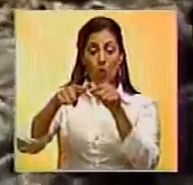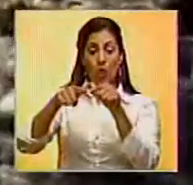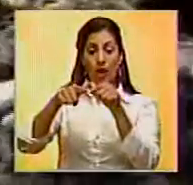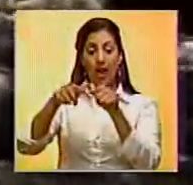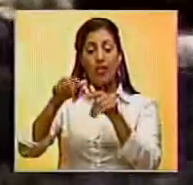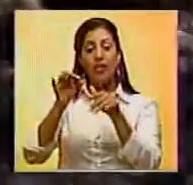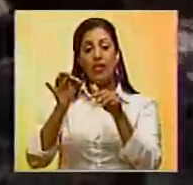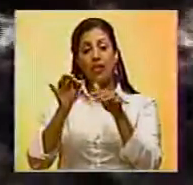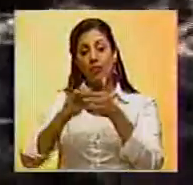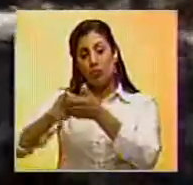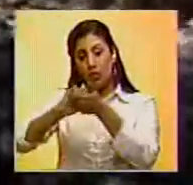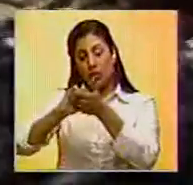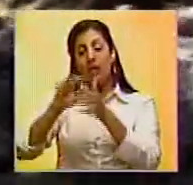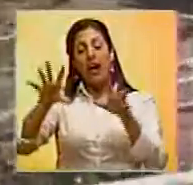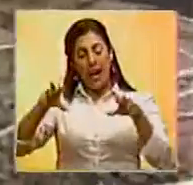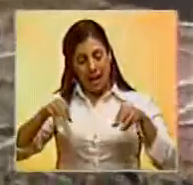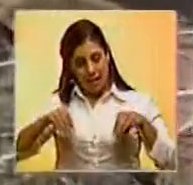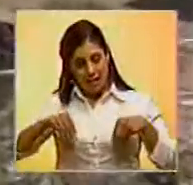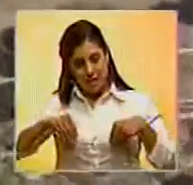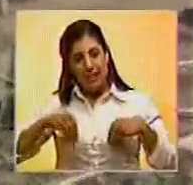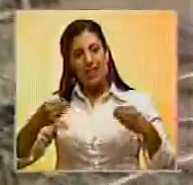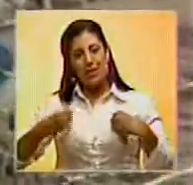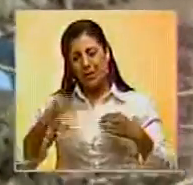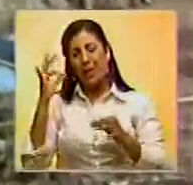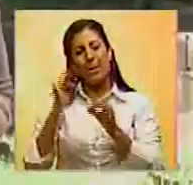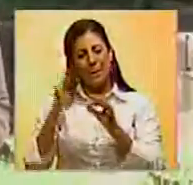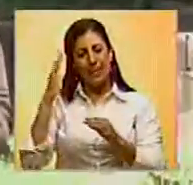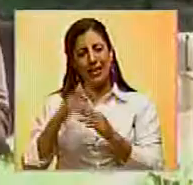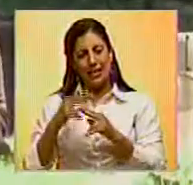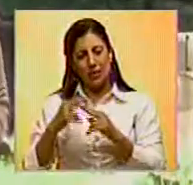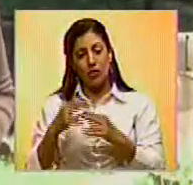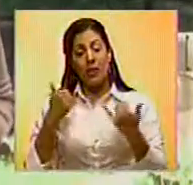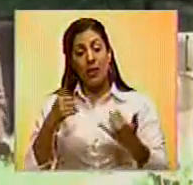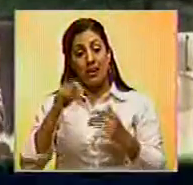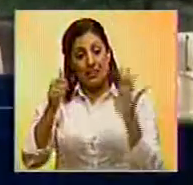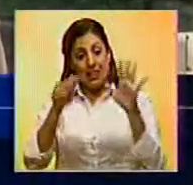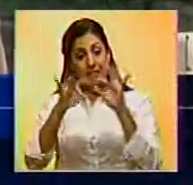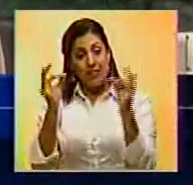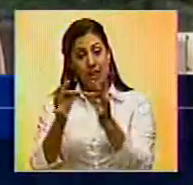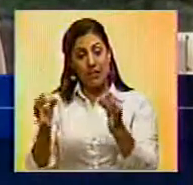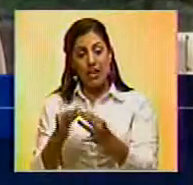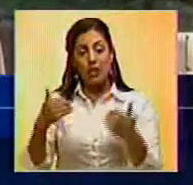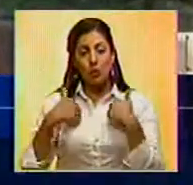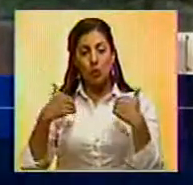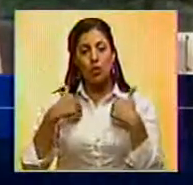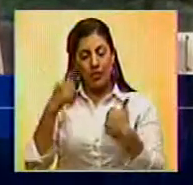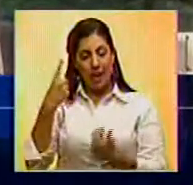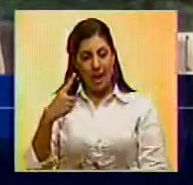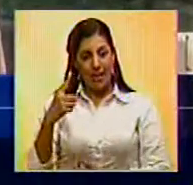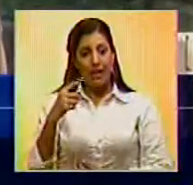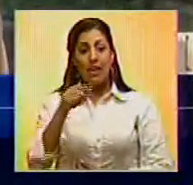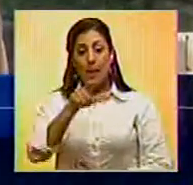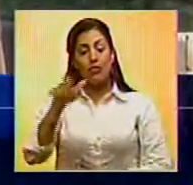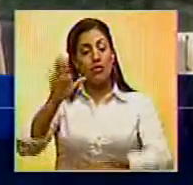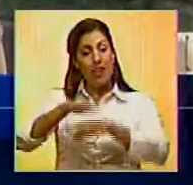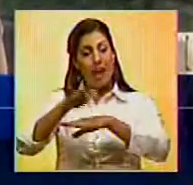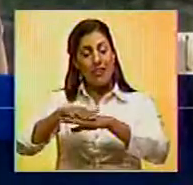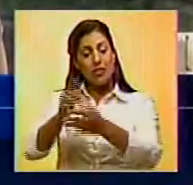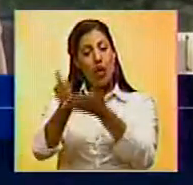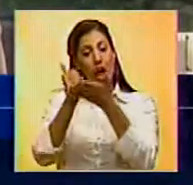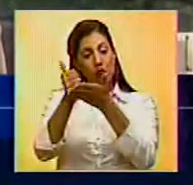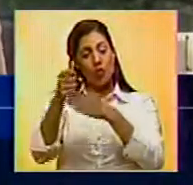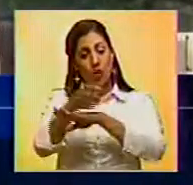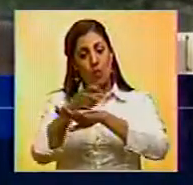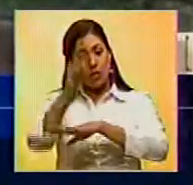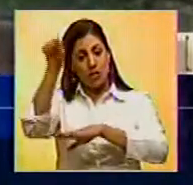del estado de Trujillo reconocen que viven en alto riesgo. Seis familias de este sector resultaron perjudicadas, ellos están solicitando la ayuda